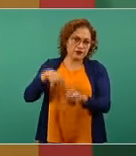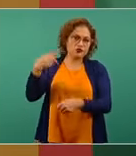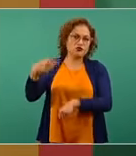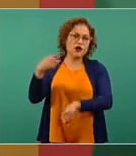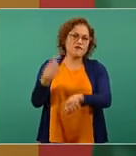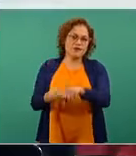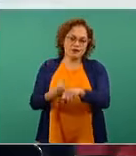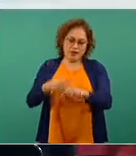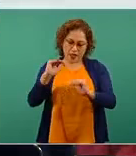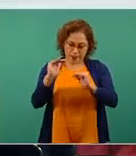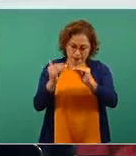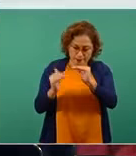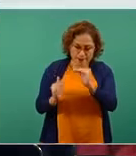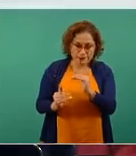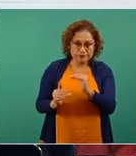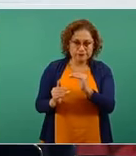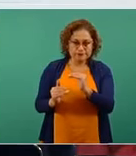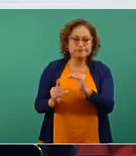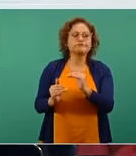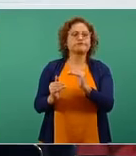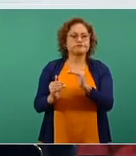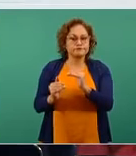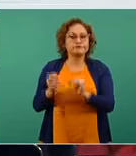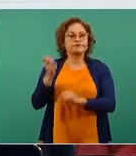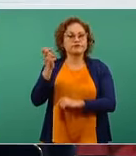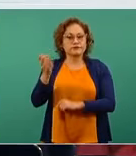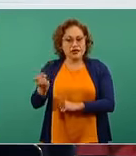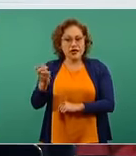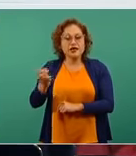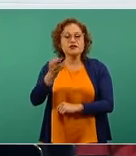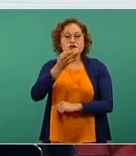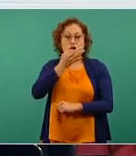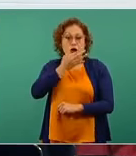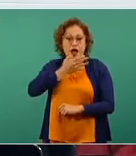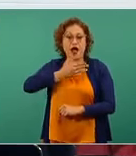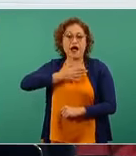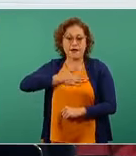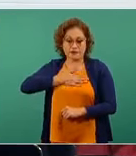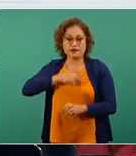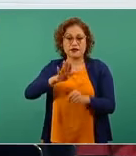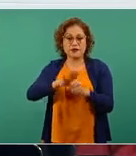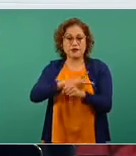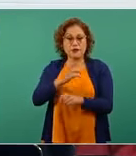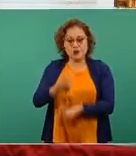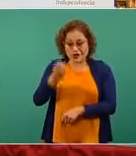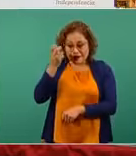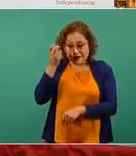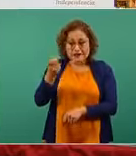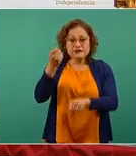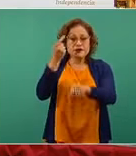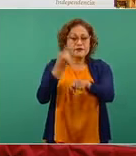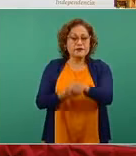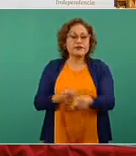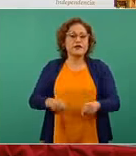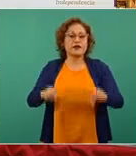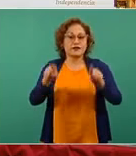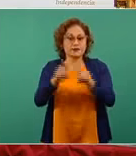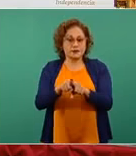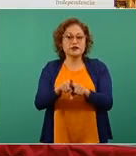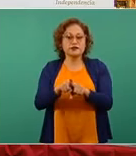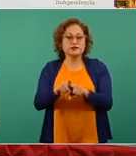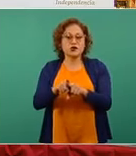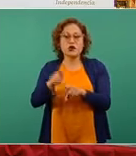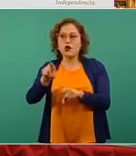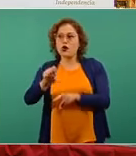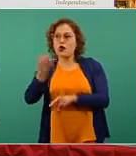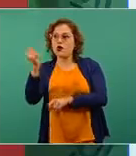podría ser uno de los componentes del síndrome que fue descrito como potencialmente asociado con la